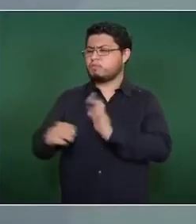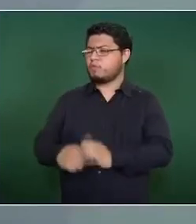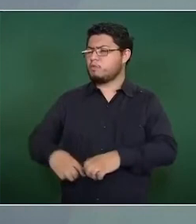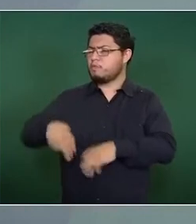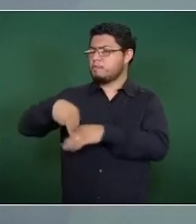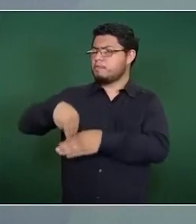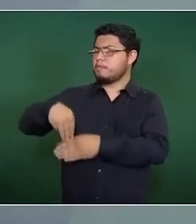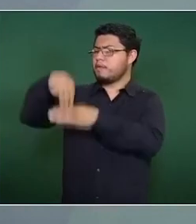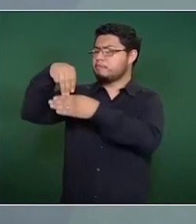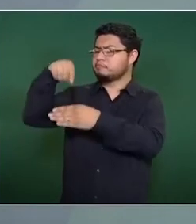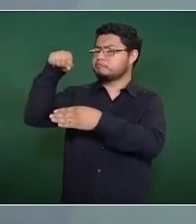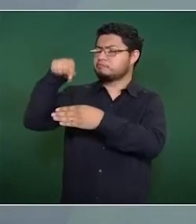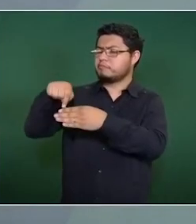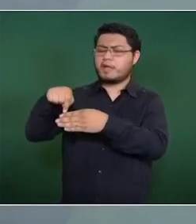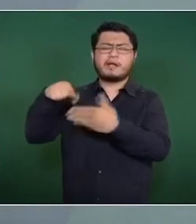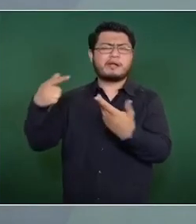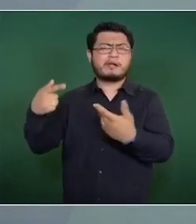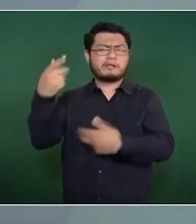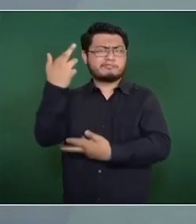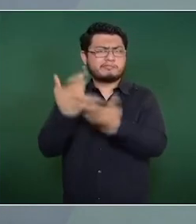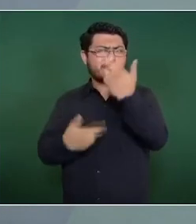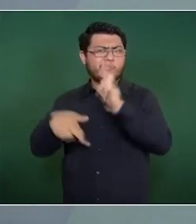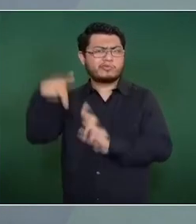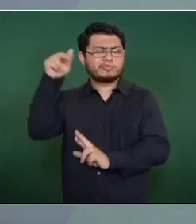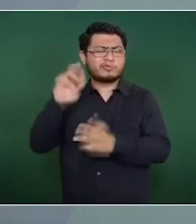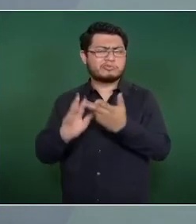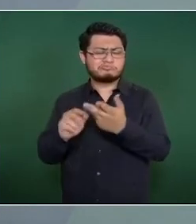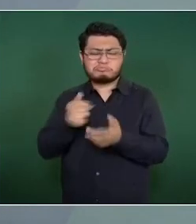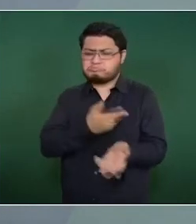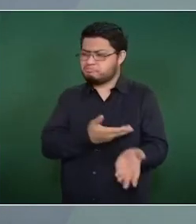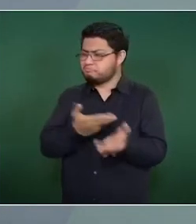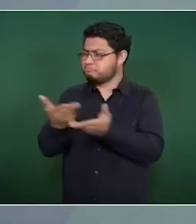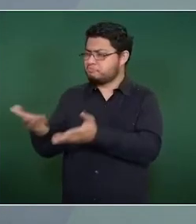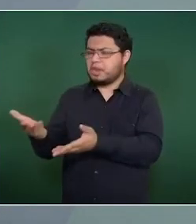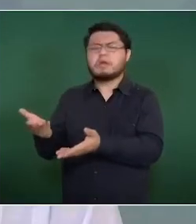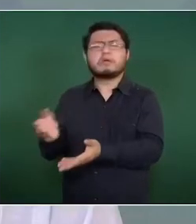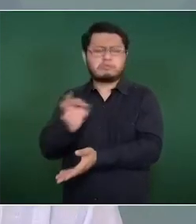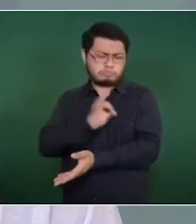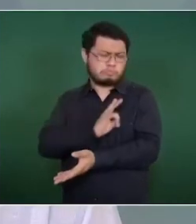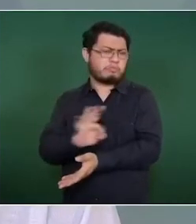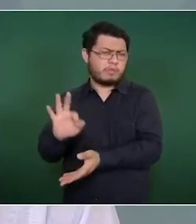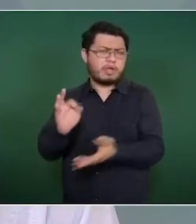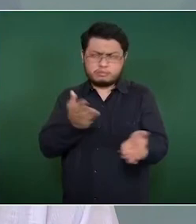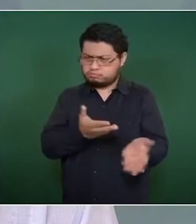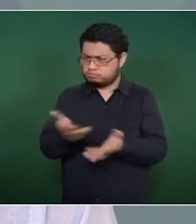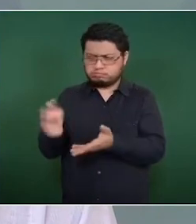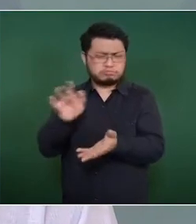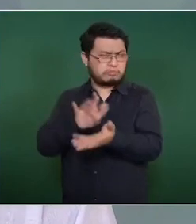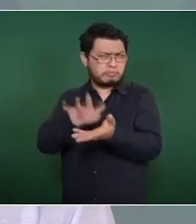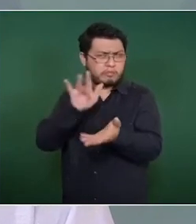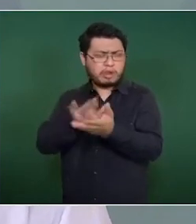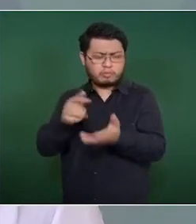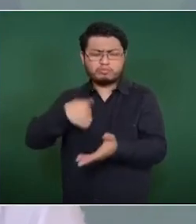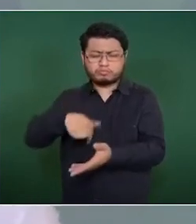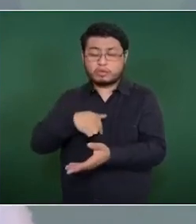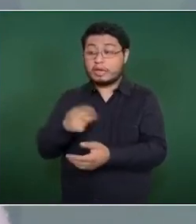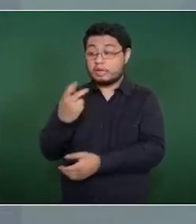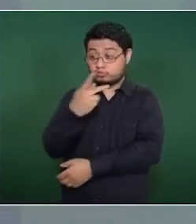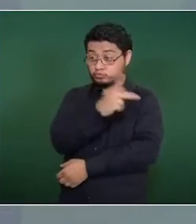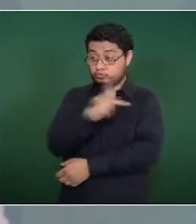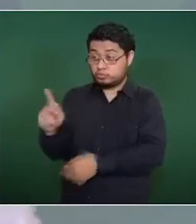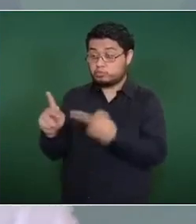ahí se van a dar también todas las facilidades. Es un derecho